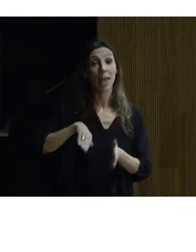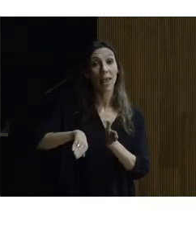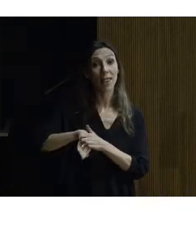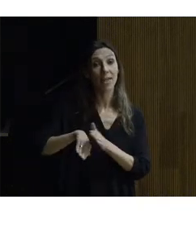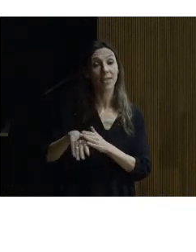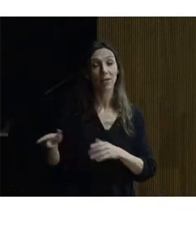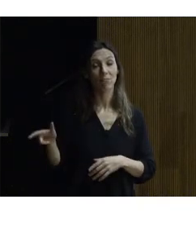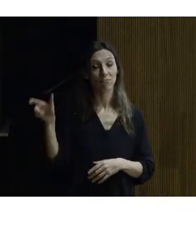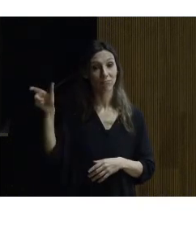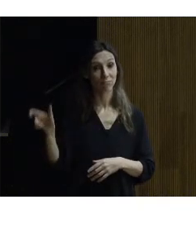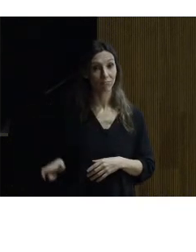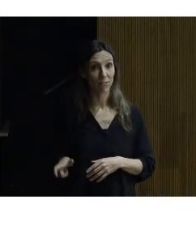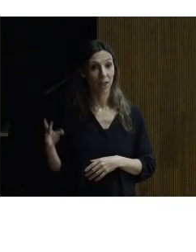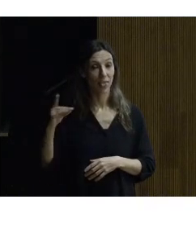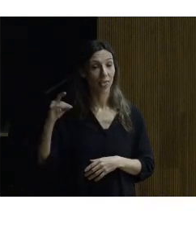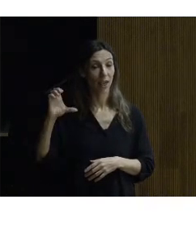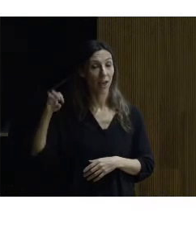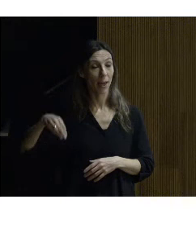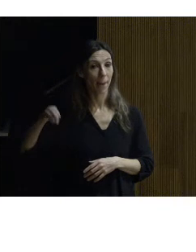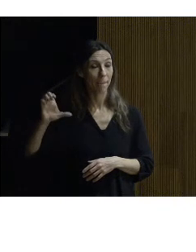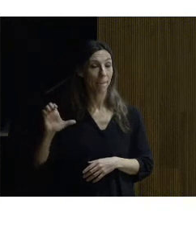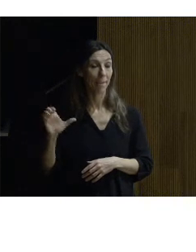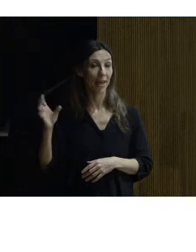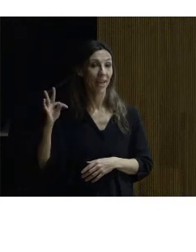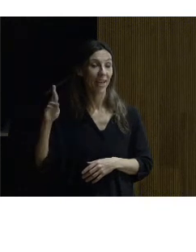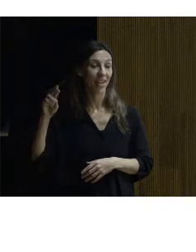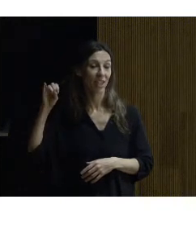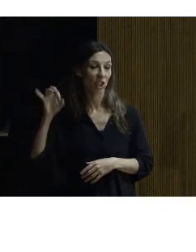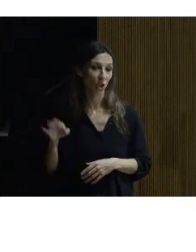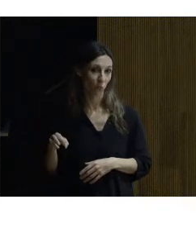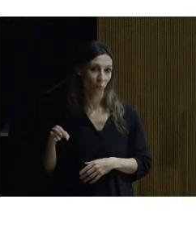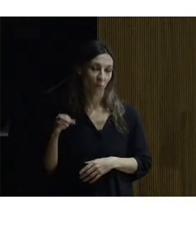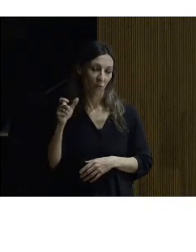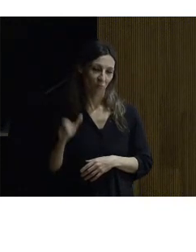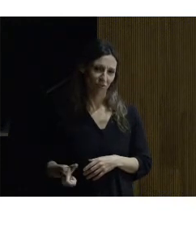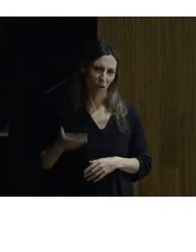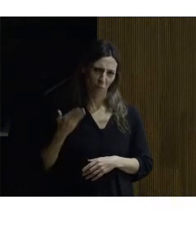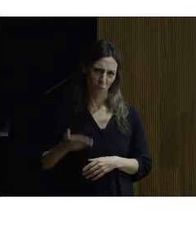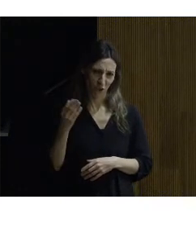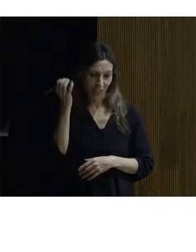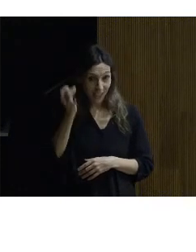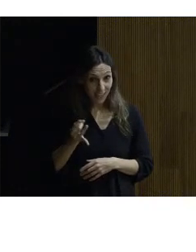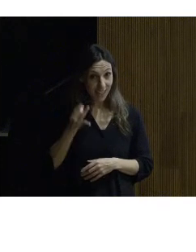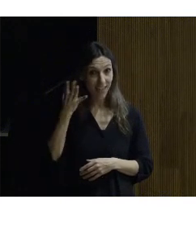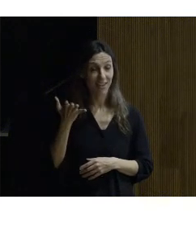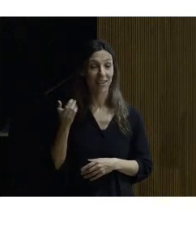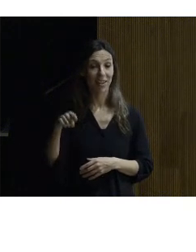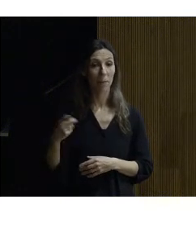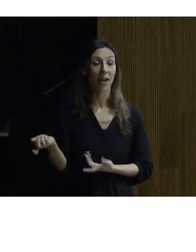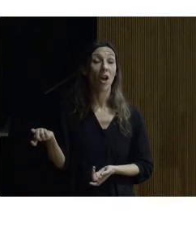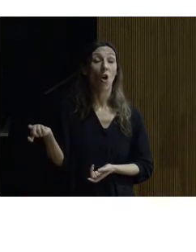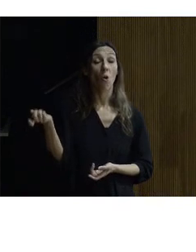que es el alma mater de esta iniciativa y es aparte de mi maestro uno de mis maestros